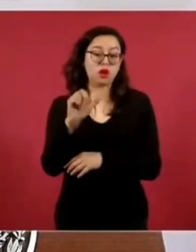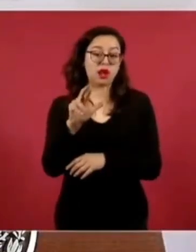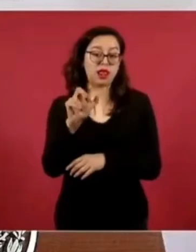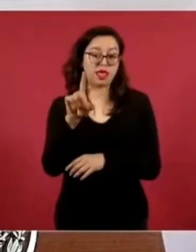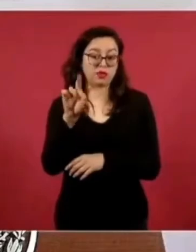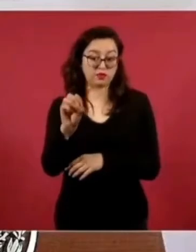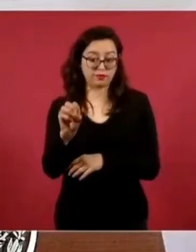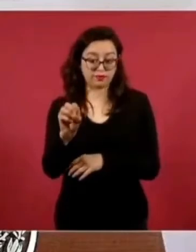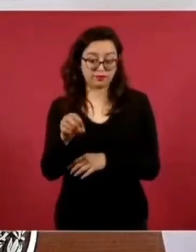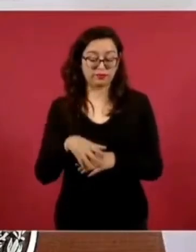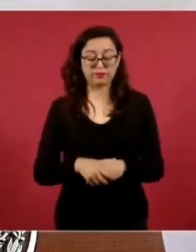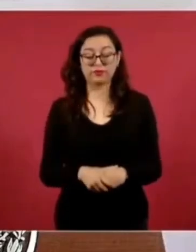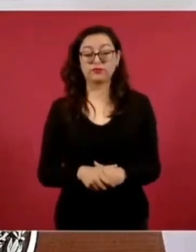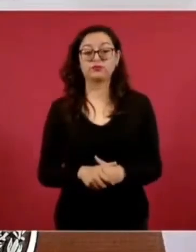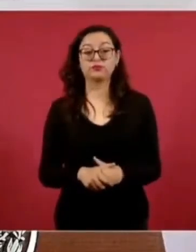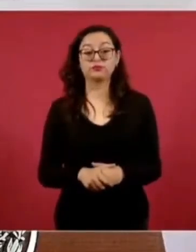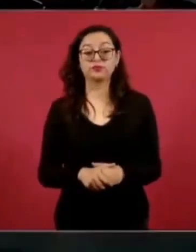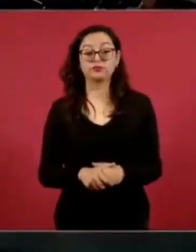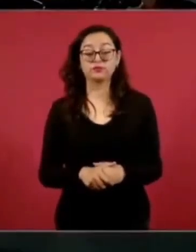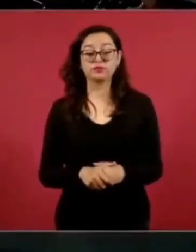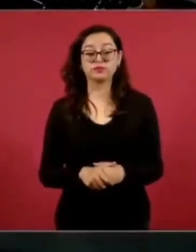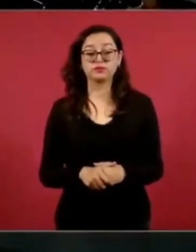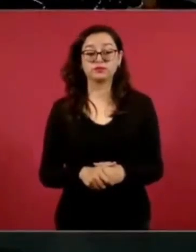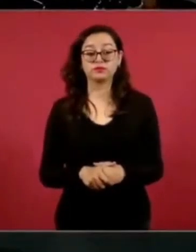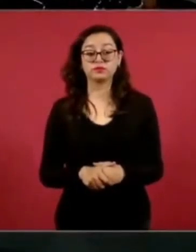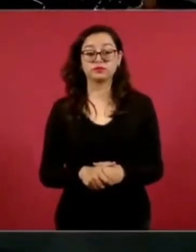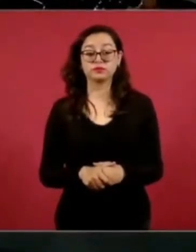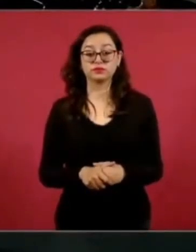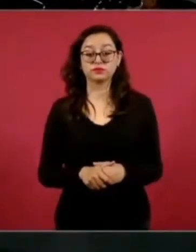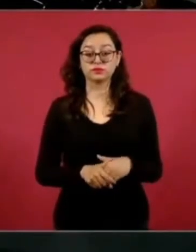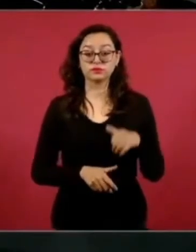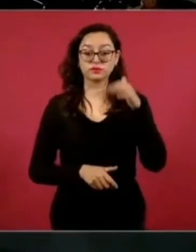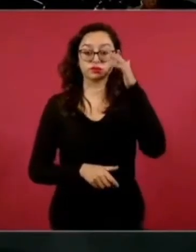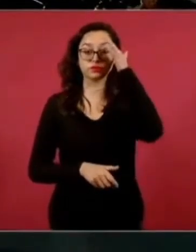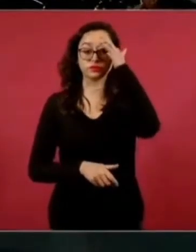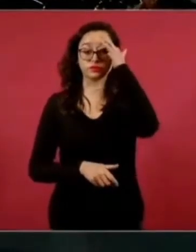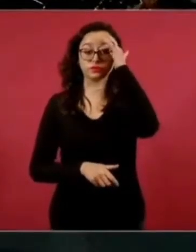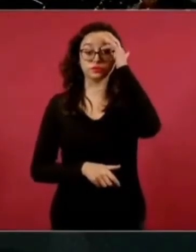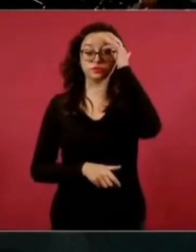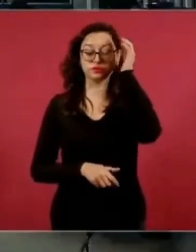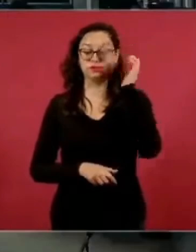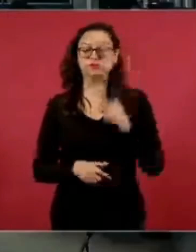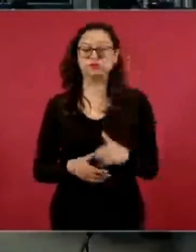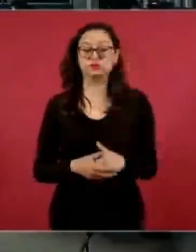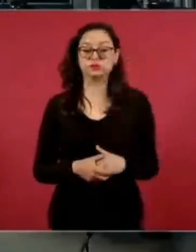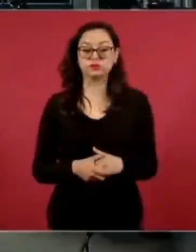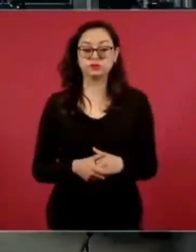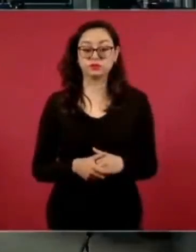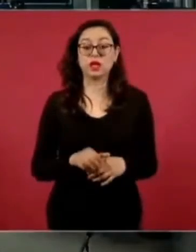Y la de Juárez,